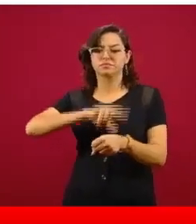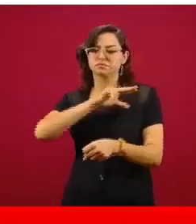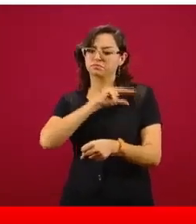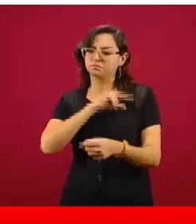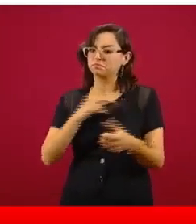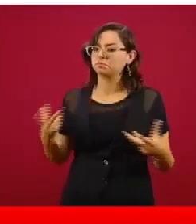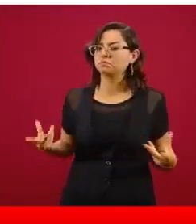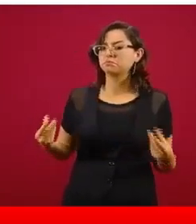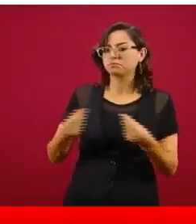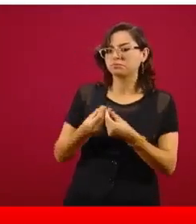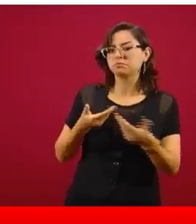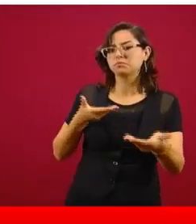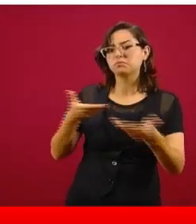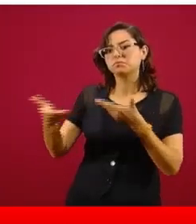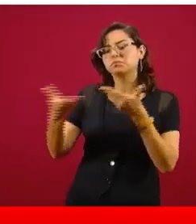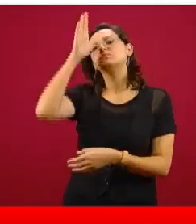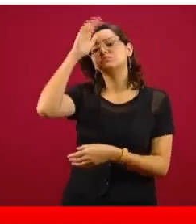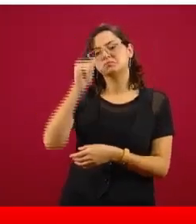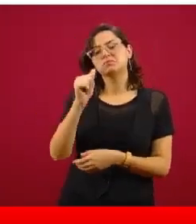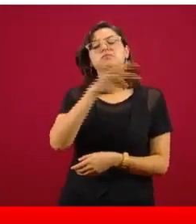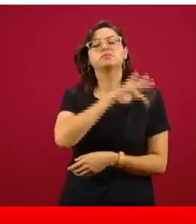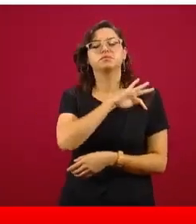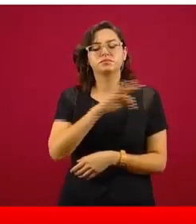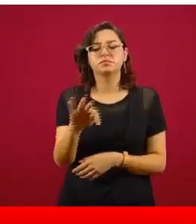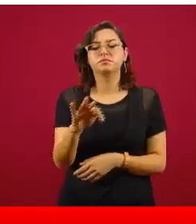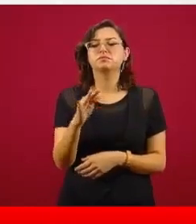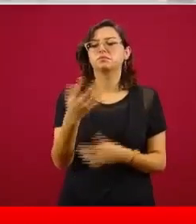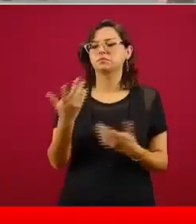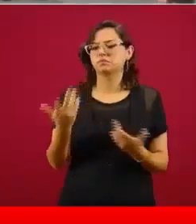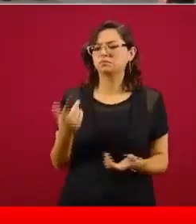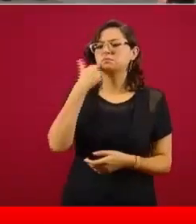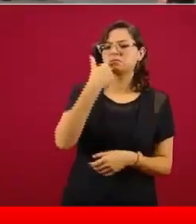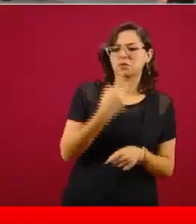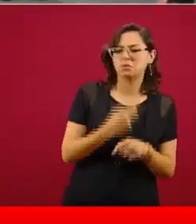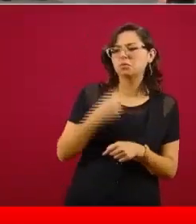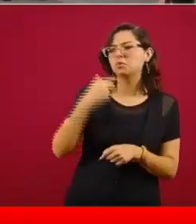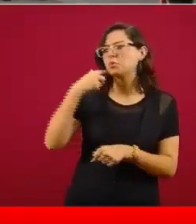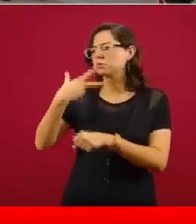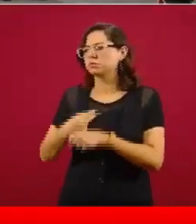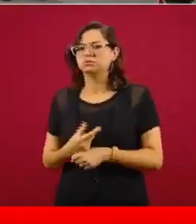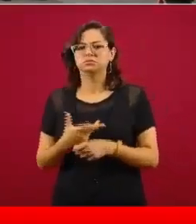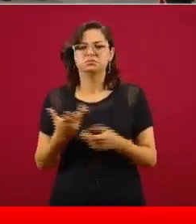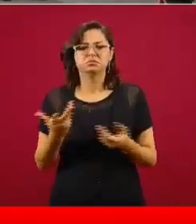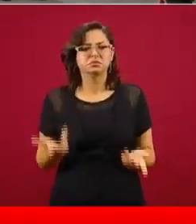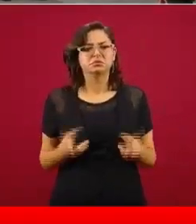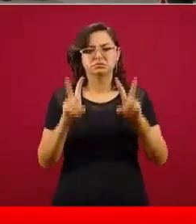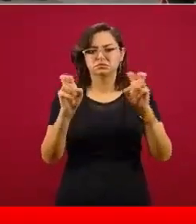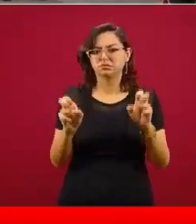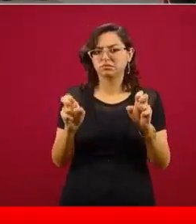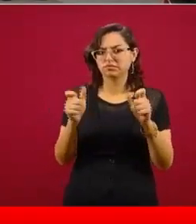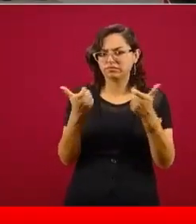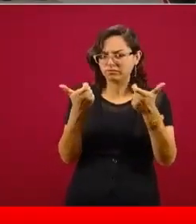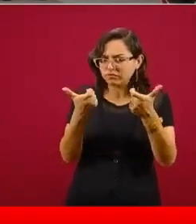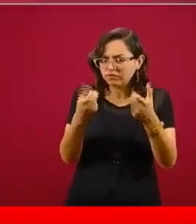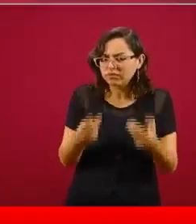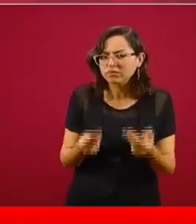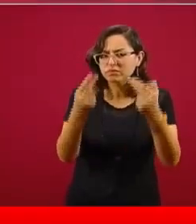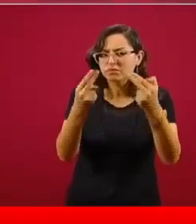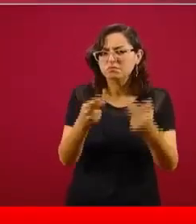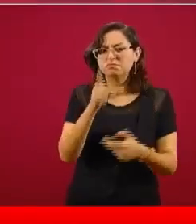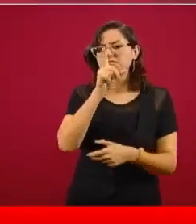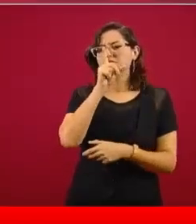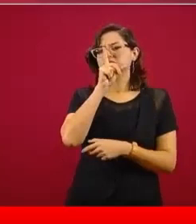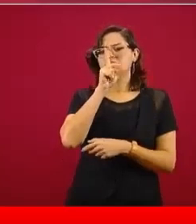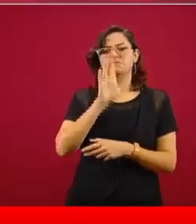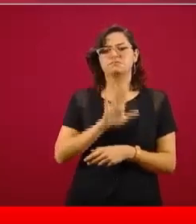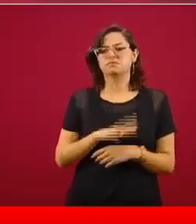disposición, cuando hay voluntad y sobre todo algo, cuando no hay una intención de lucro, porque en este caso los hospitales no están cobrando